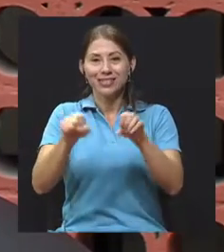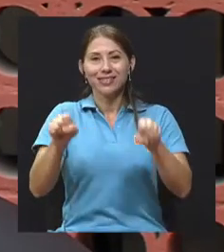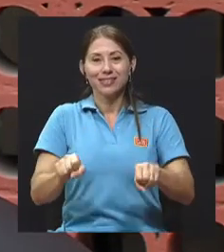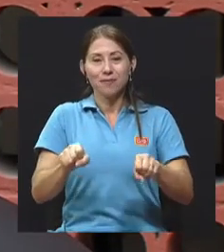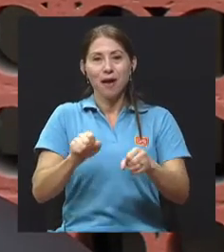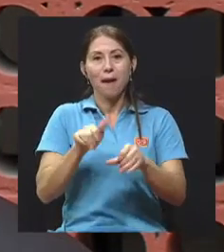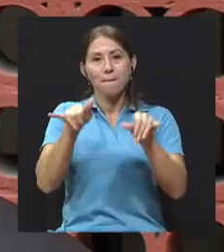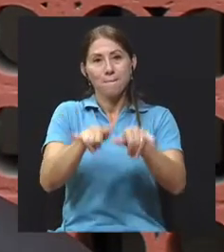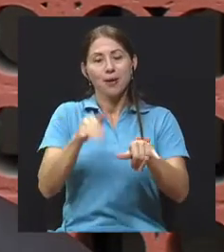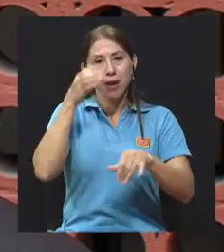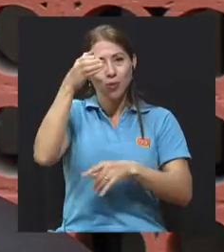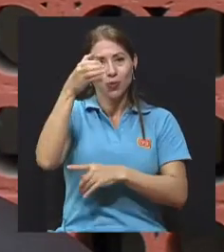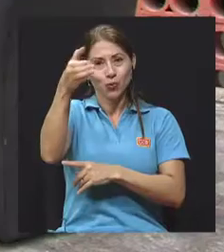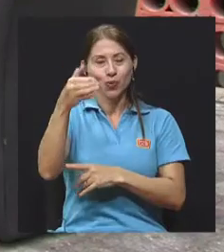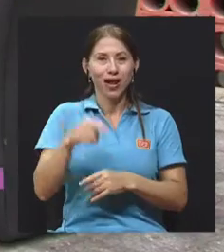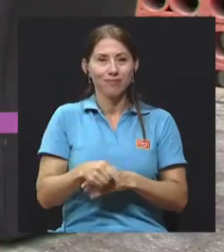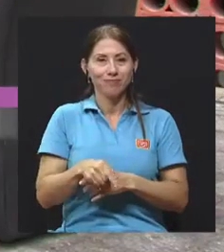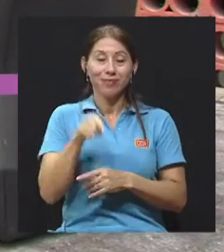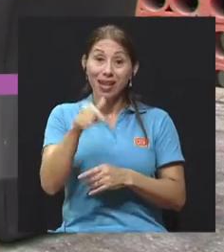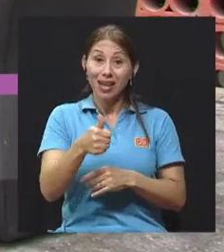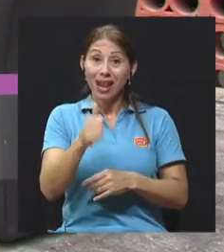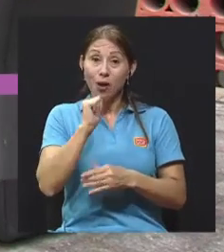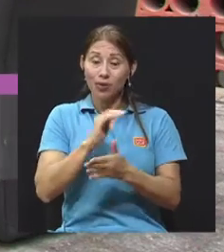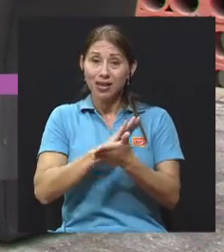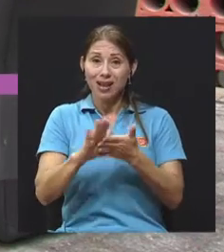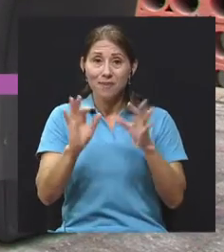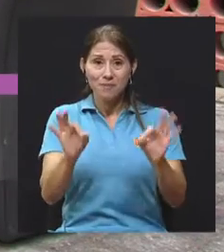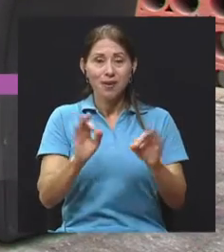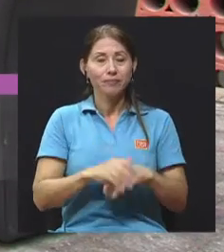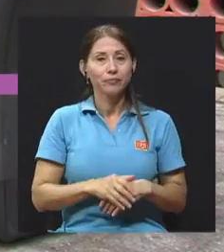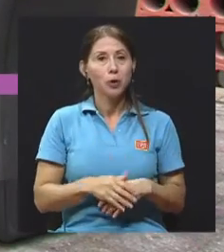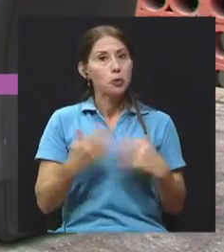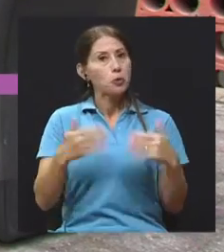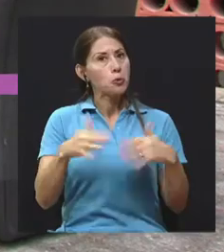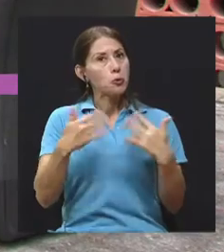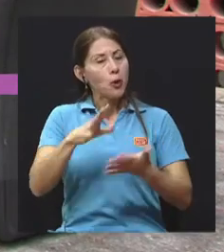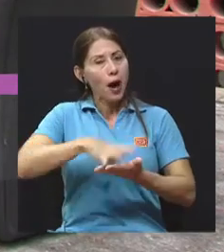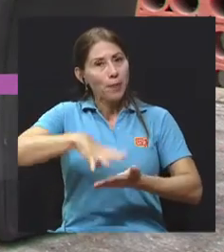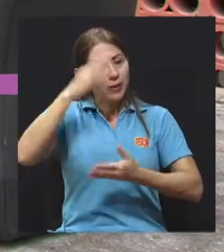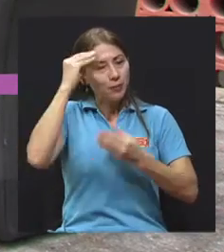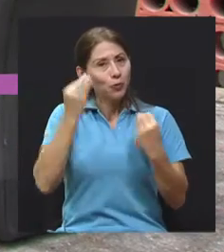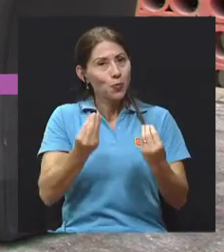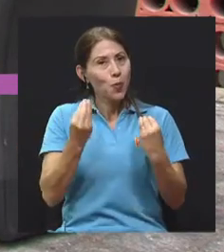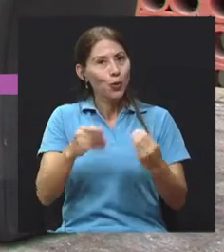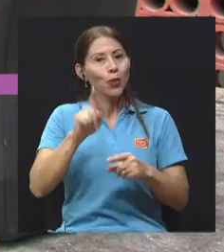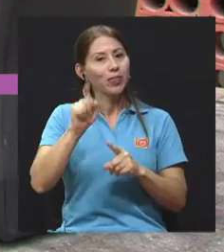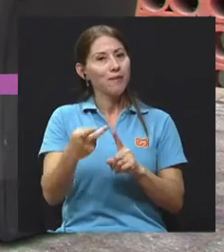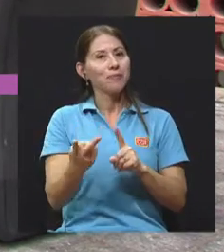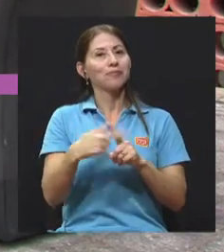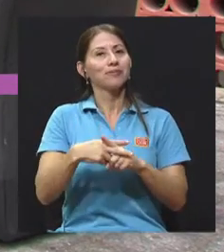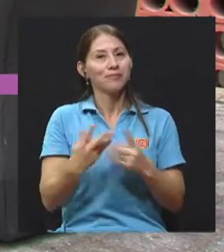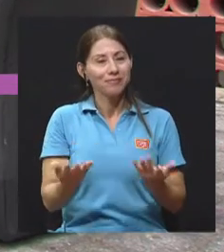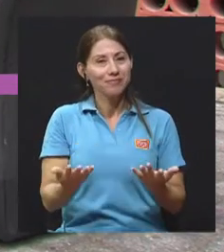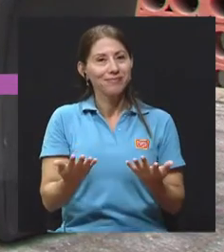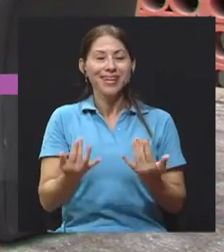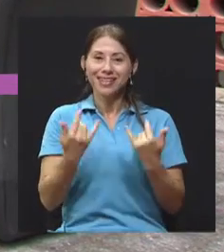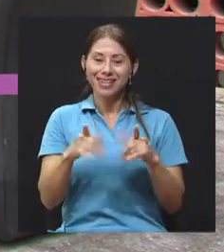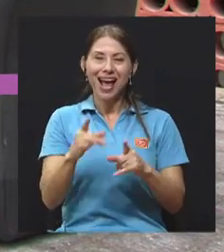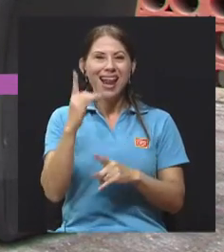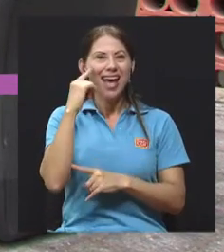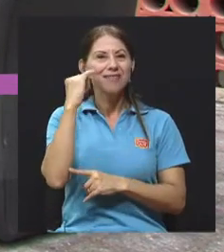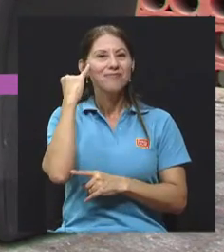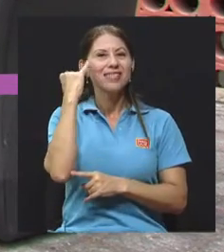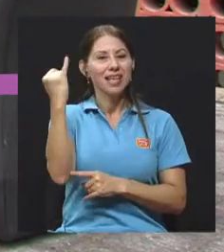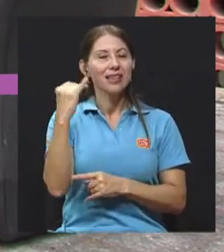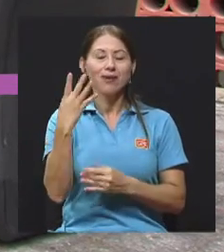se usa salga limpia. Perfecto, bueno. Pues aprendimos un montón. Hay que ponerlo en práctica. Y esta iniciativa